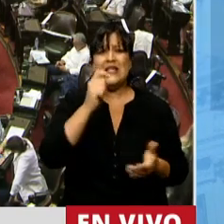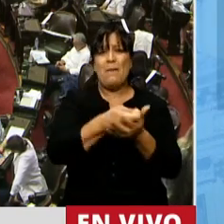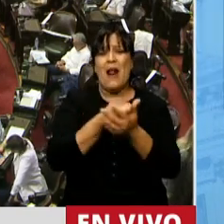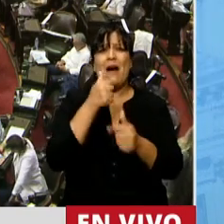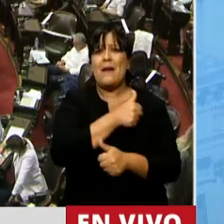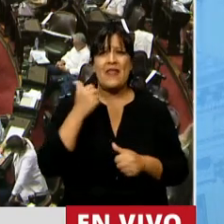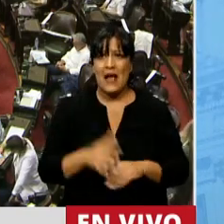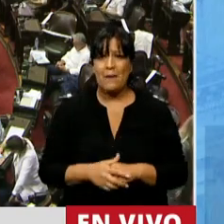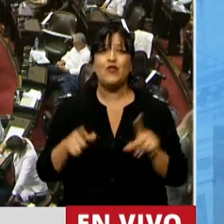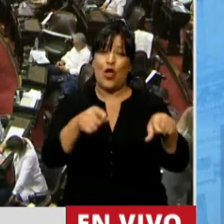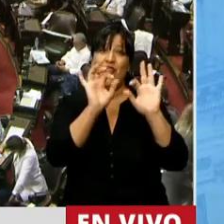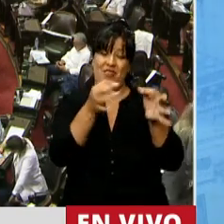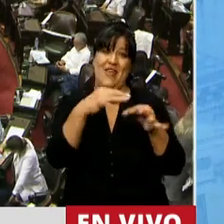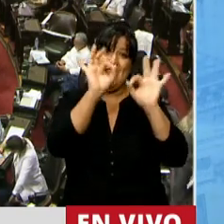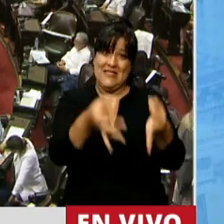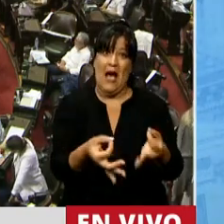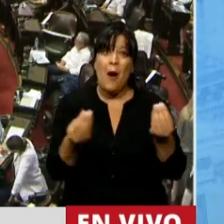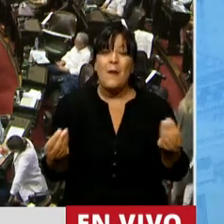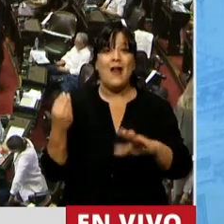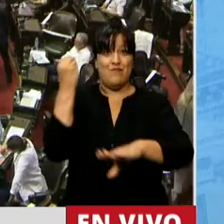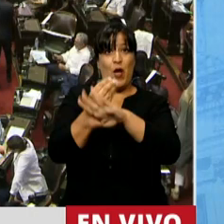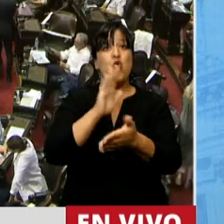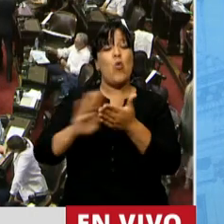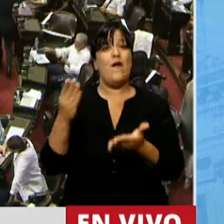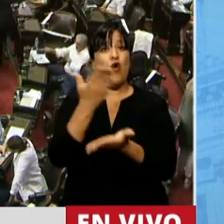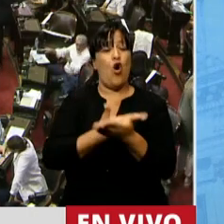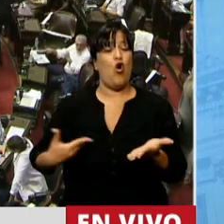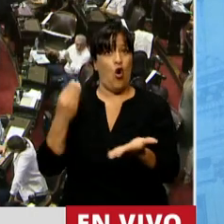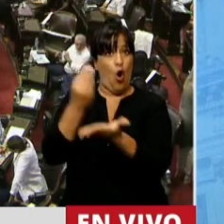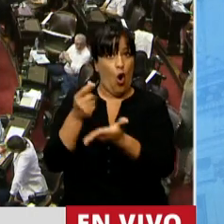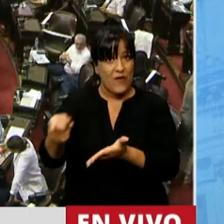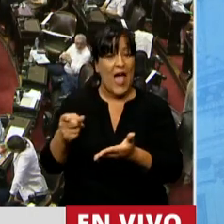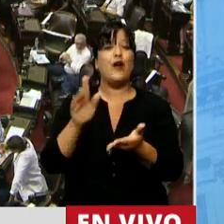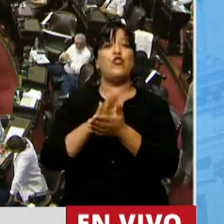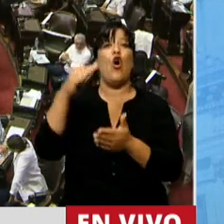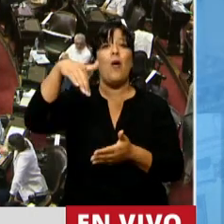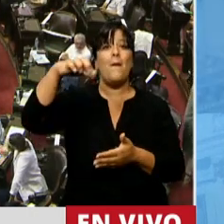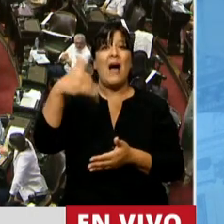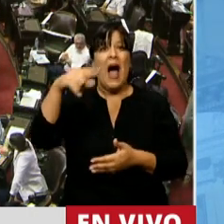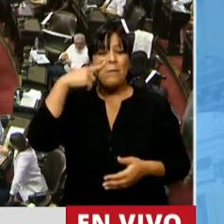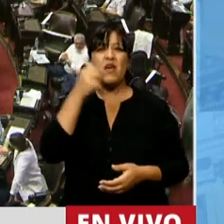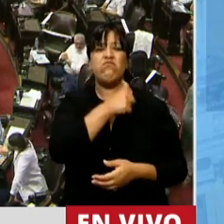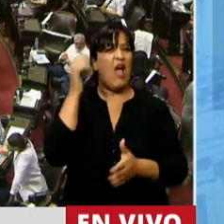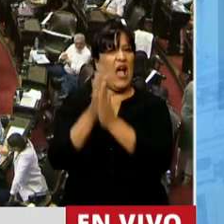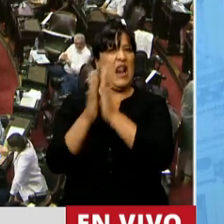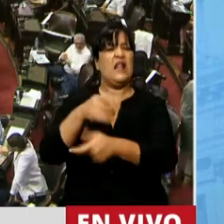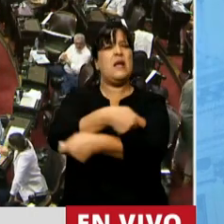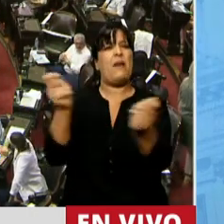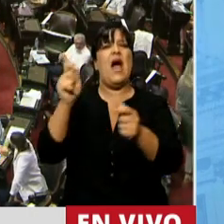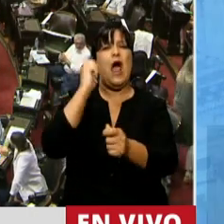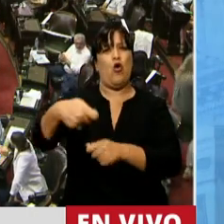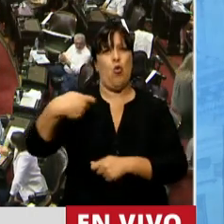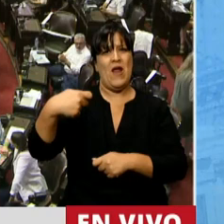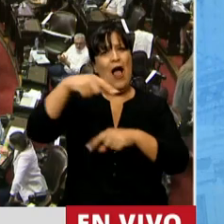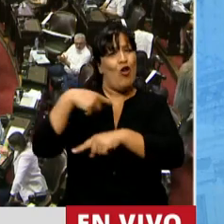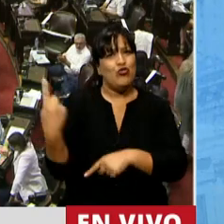los medicamentos. Tiene que saber el diputado que desde que asumió el nuevo gobierno a la gestión del PAMI estableció los medicamentos gratuitos para todos los jubilados